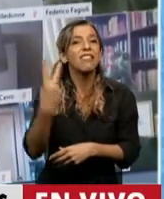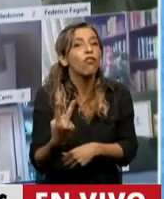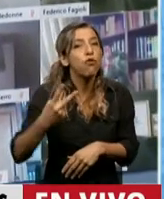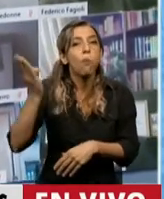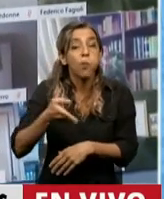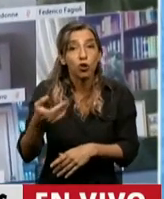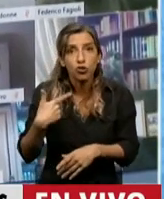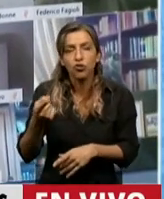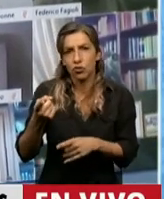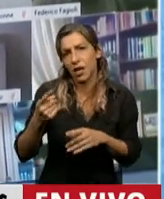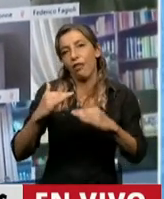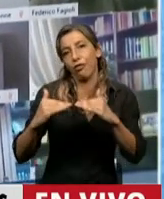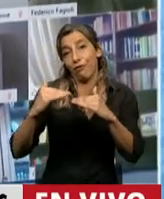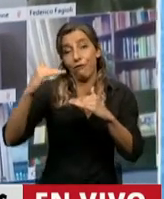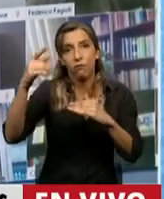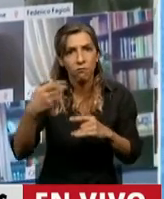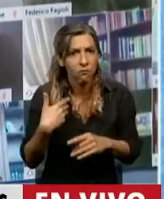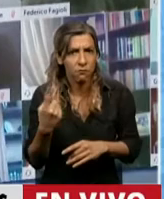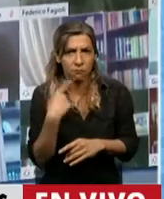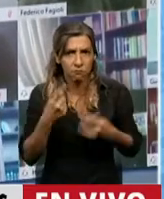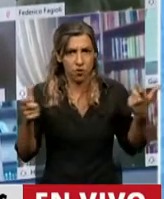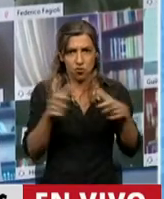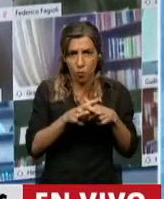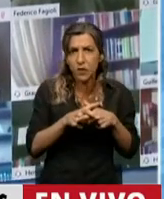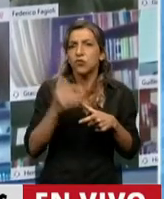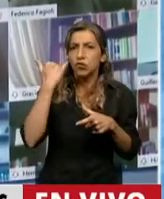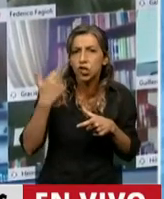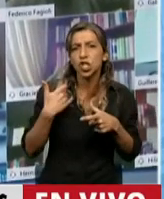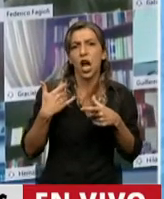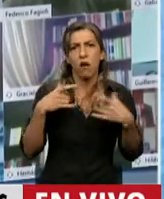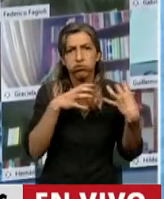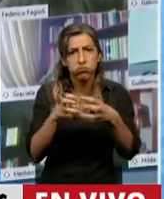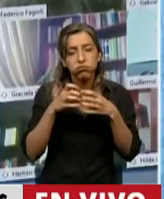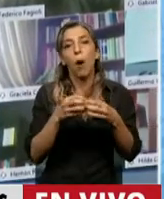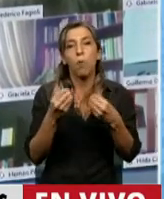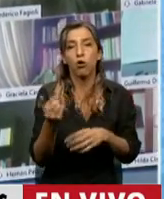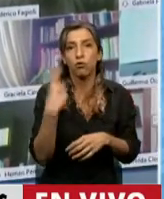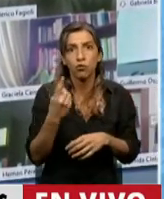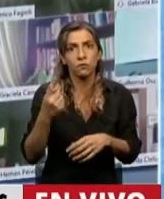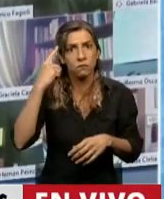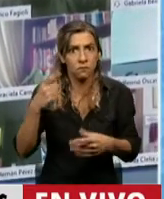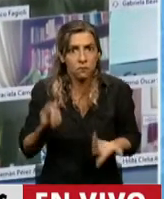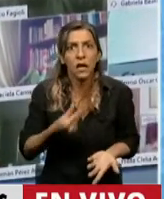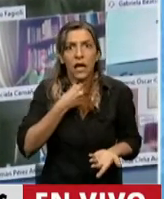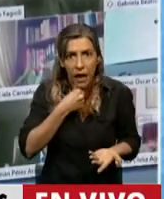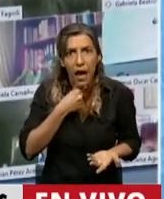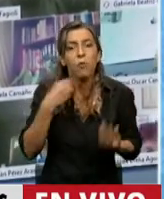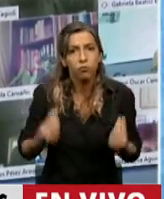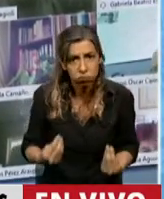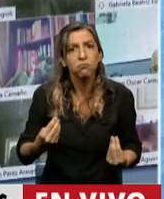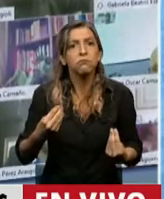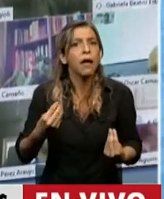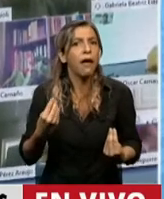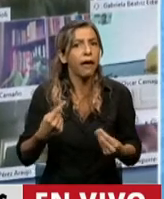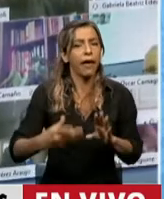rechazando lo que se está discutiendo en la comisión mixta, que es llevar adelante aquello que se votó en la mal llamada ley de solidaridad de